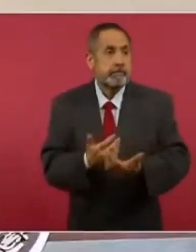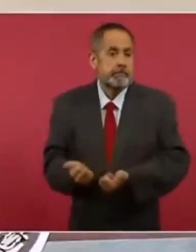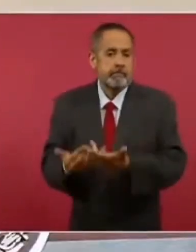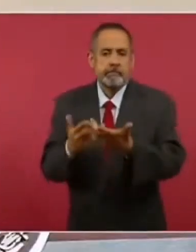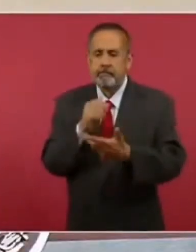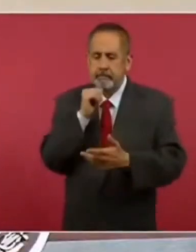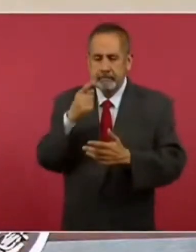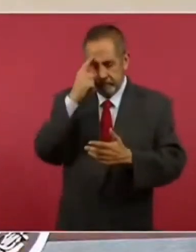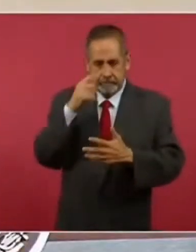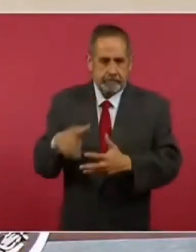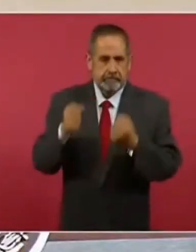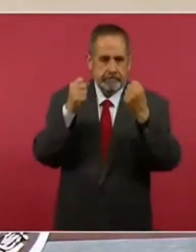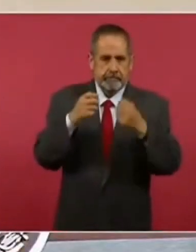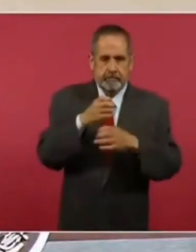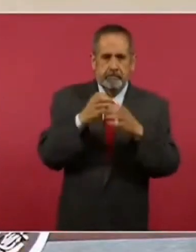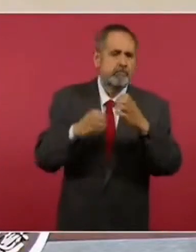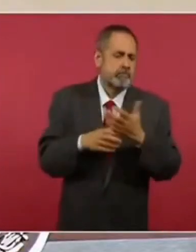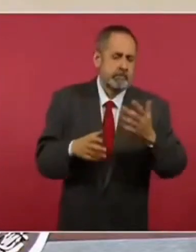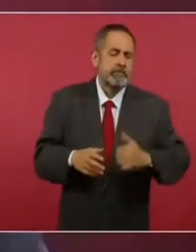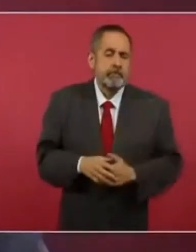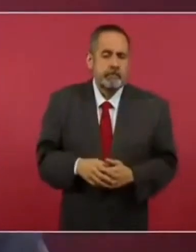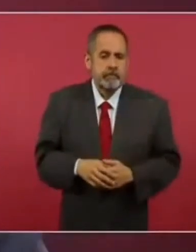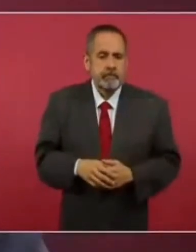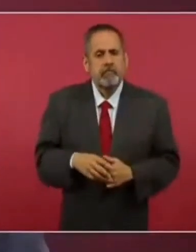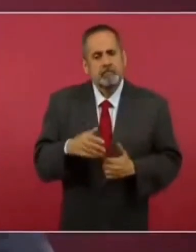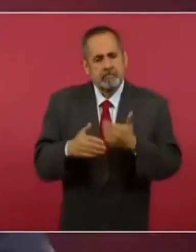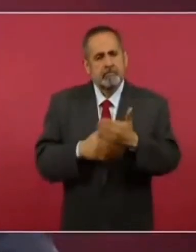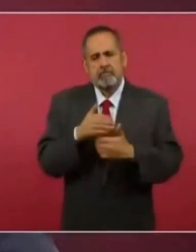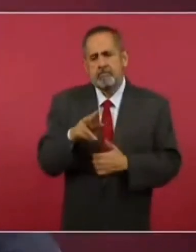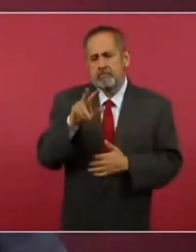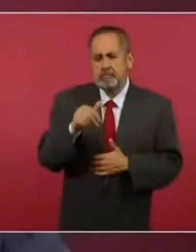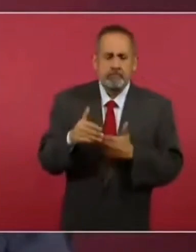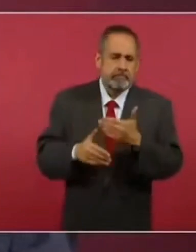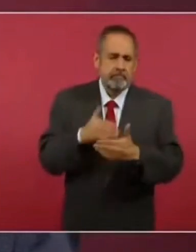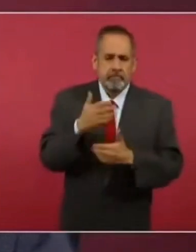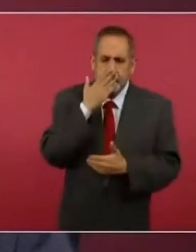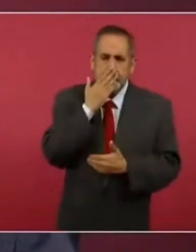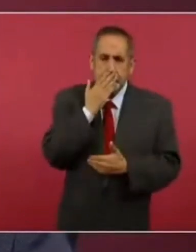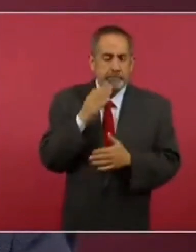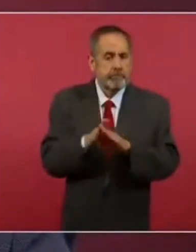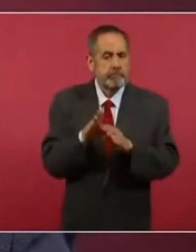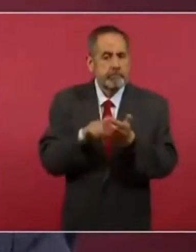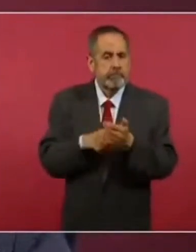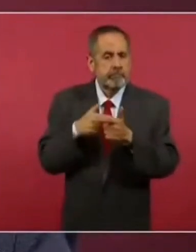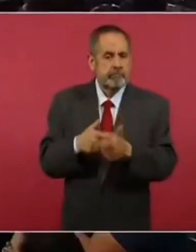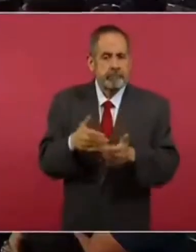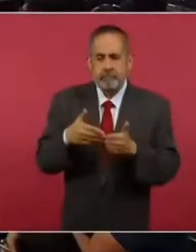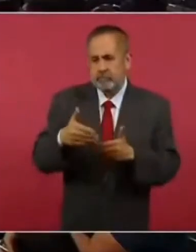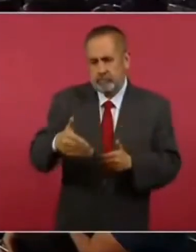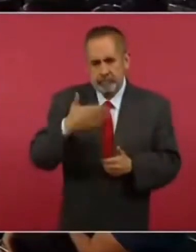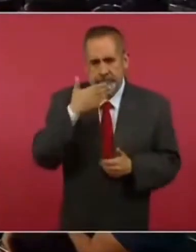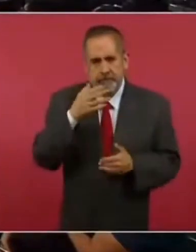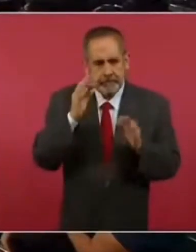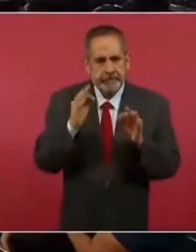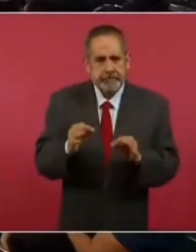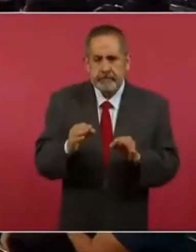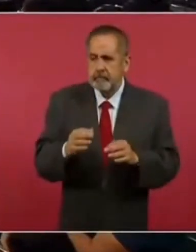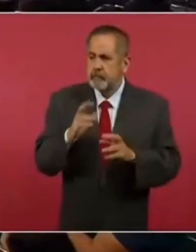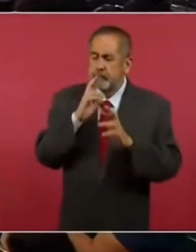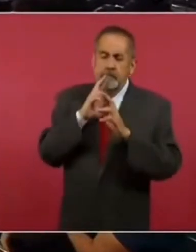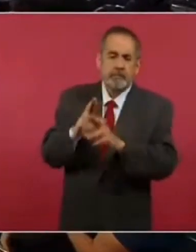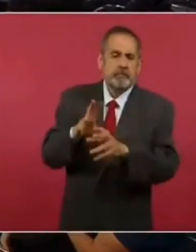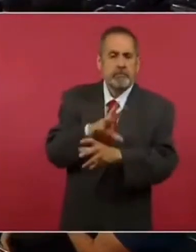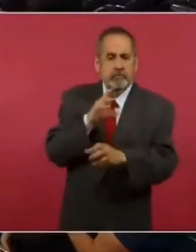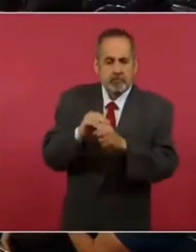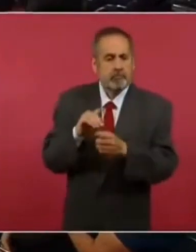recuperación de estos bienes. De manera que vamos avanzando, hemos logrado buenos resultados